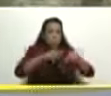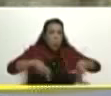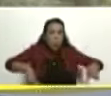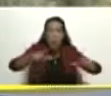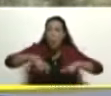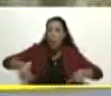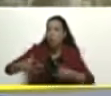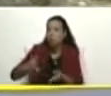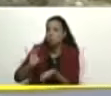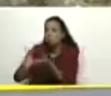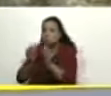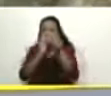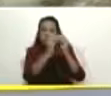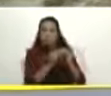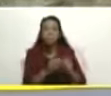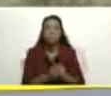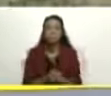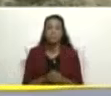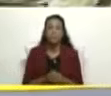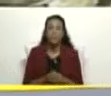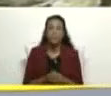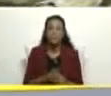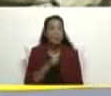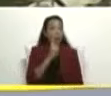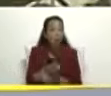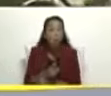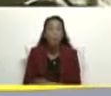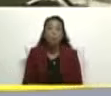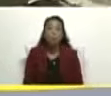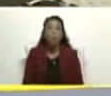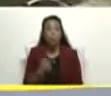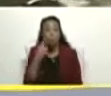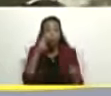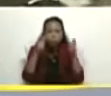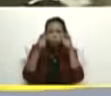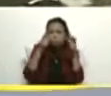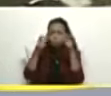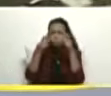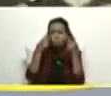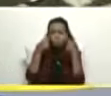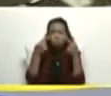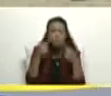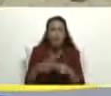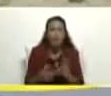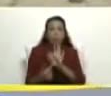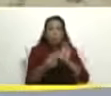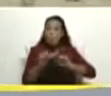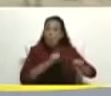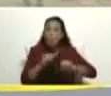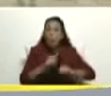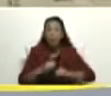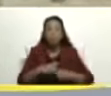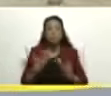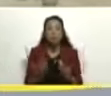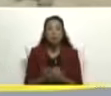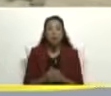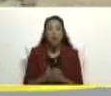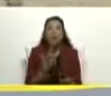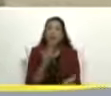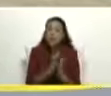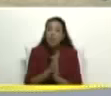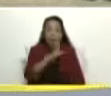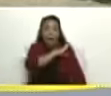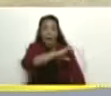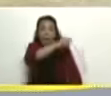Padrino den la orden supervisenla y muévanla con mucha fuerza y le pido a los